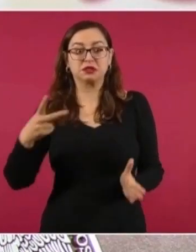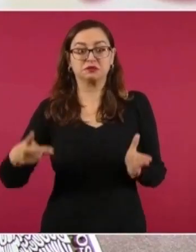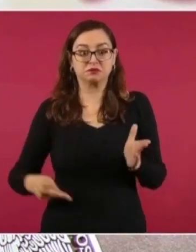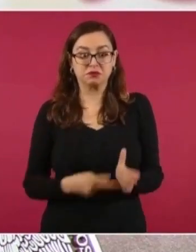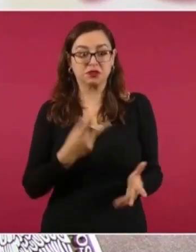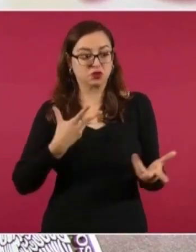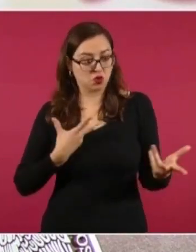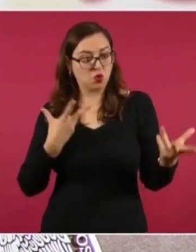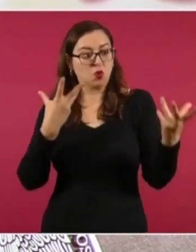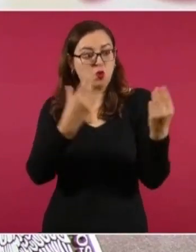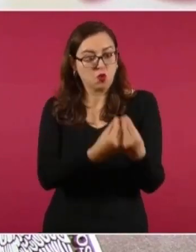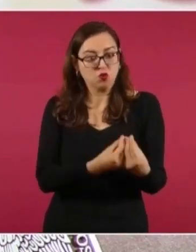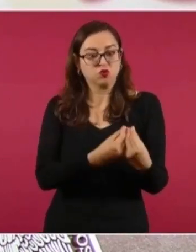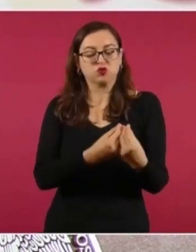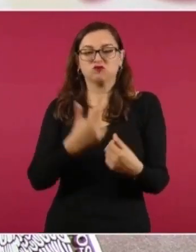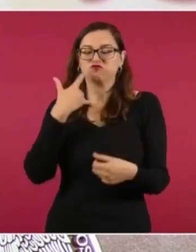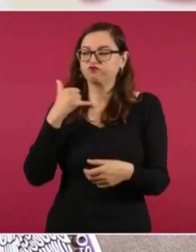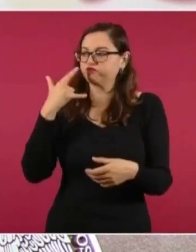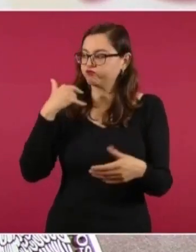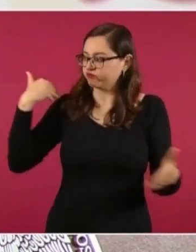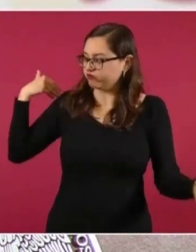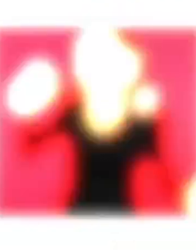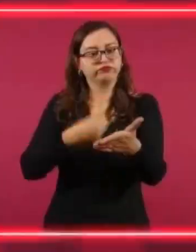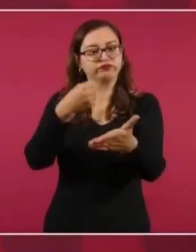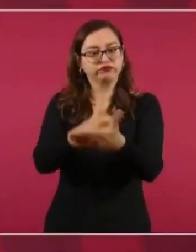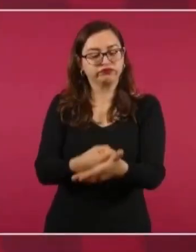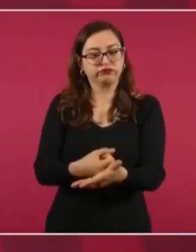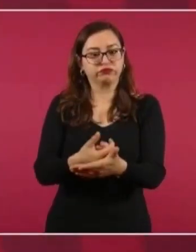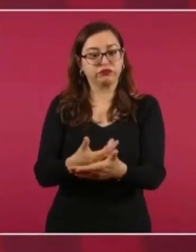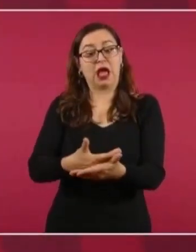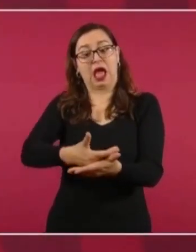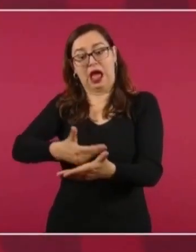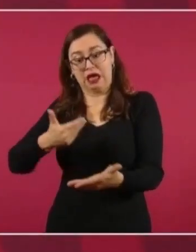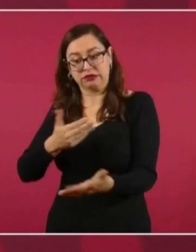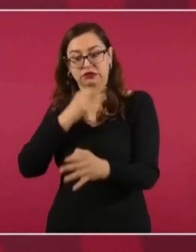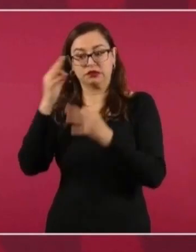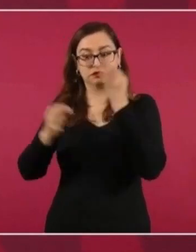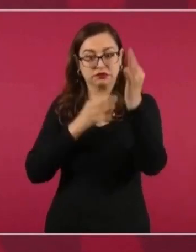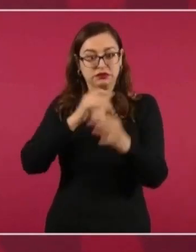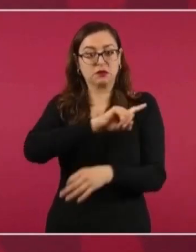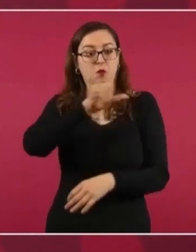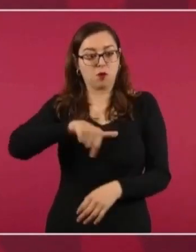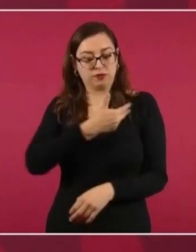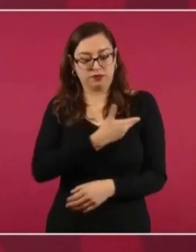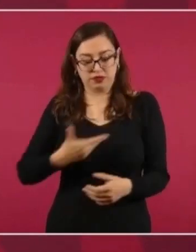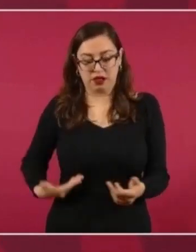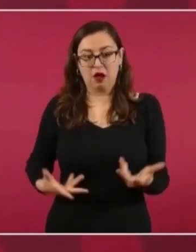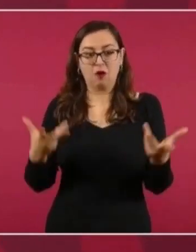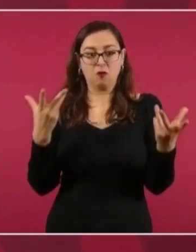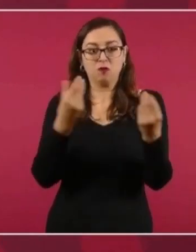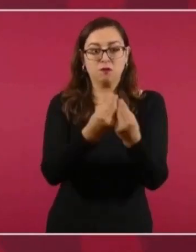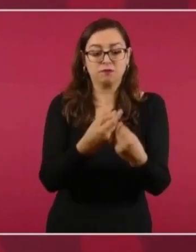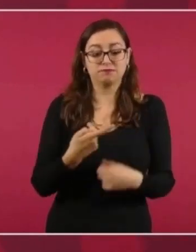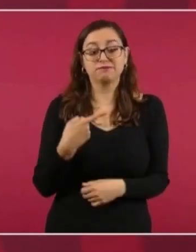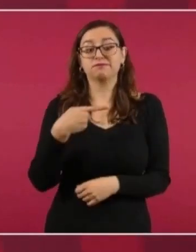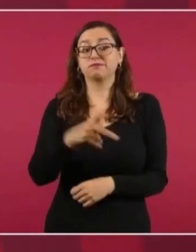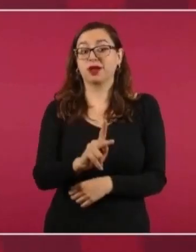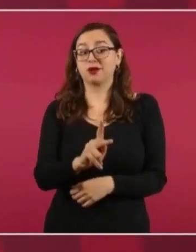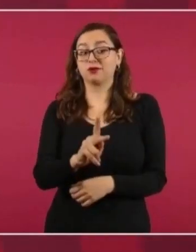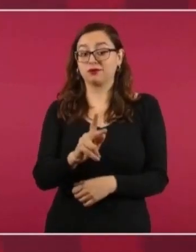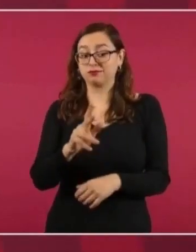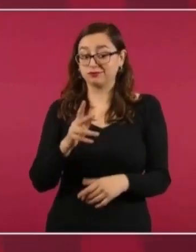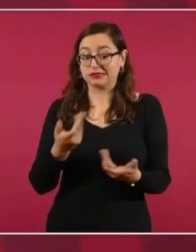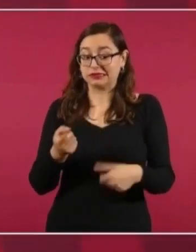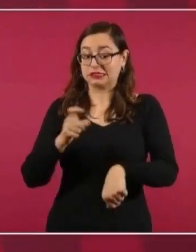de las razones que la orillaron a tomar dicha decisión. No obstante, uno debe saber, como en el juego, cuándo retirarse.